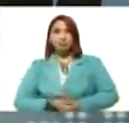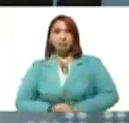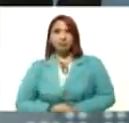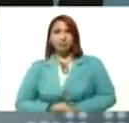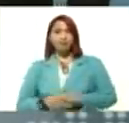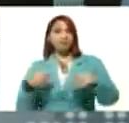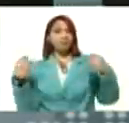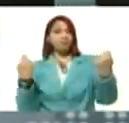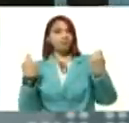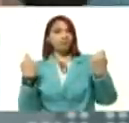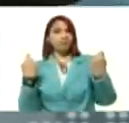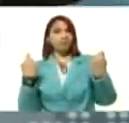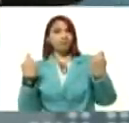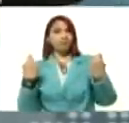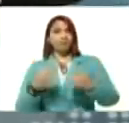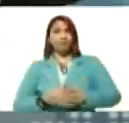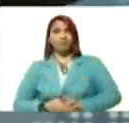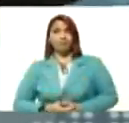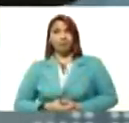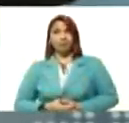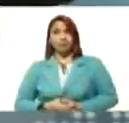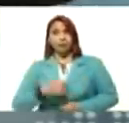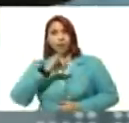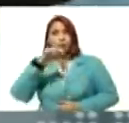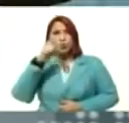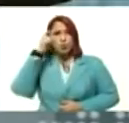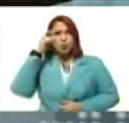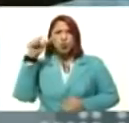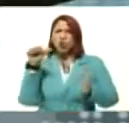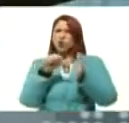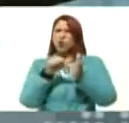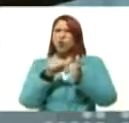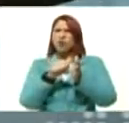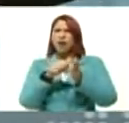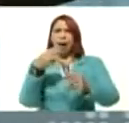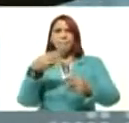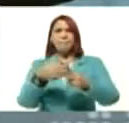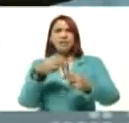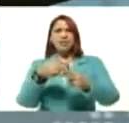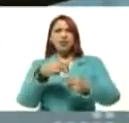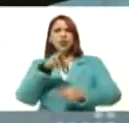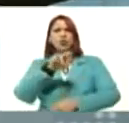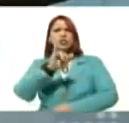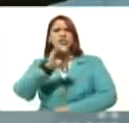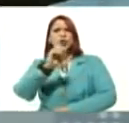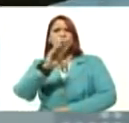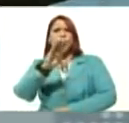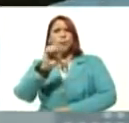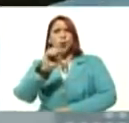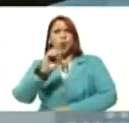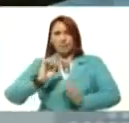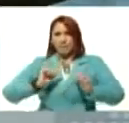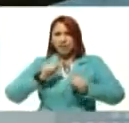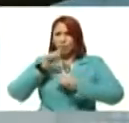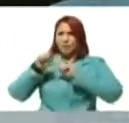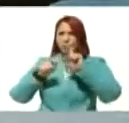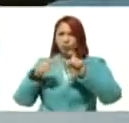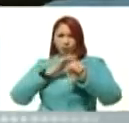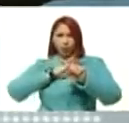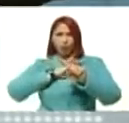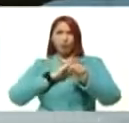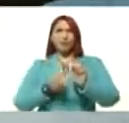jornada, Riobó, ¿de dónde viene ese apellido? Empiezo preguntando yo, adelante.